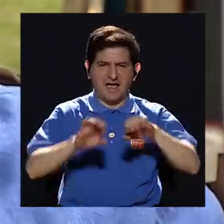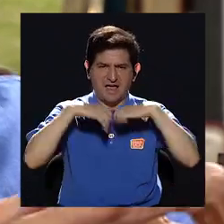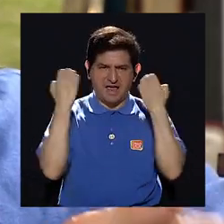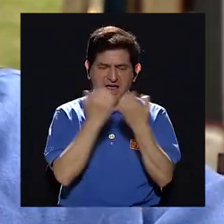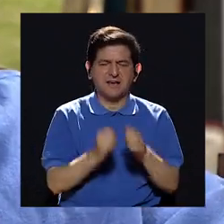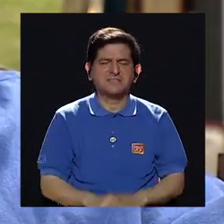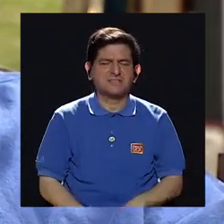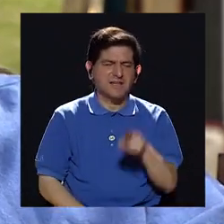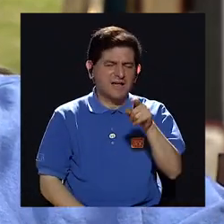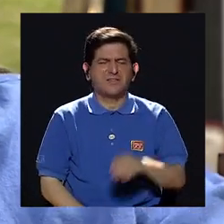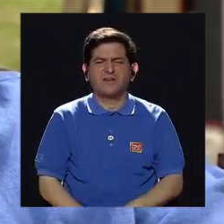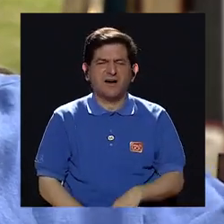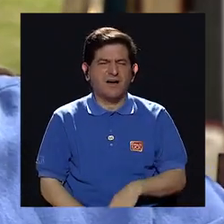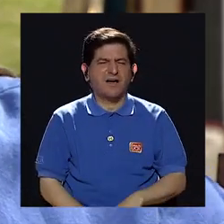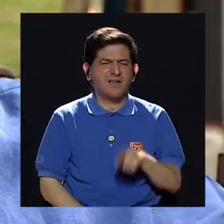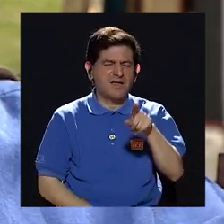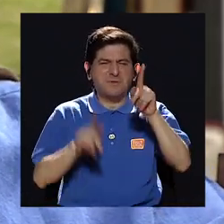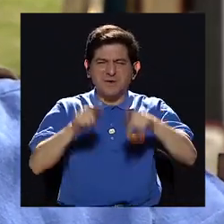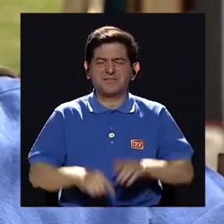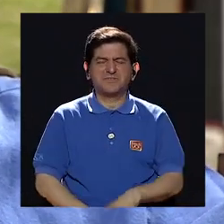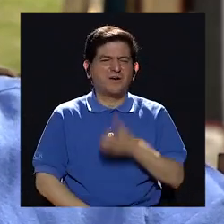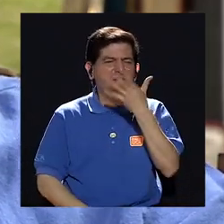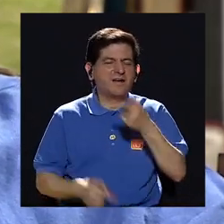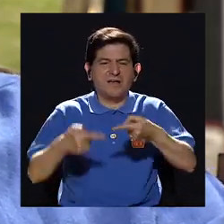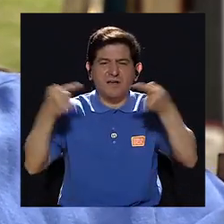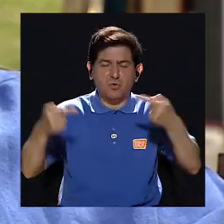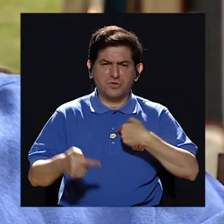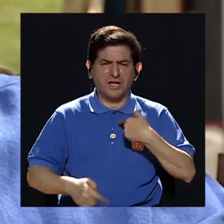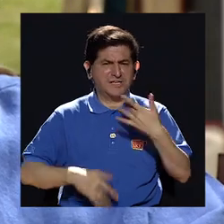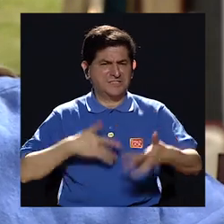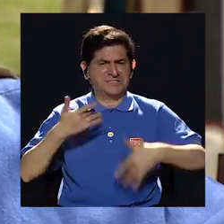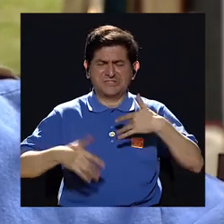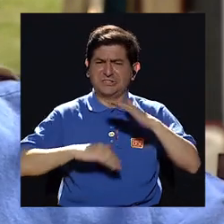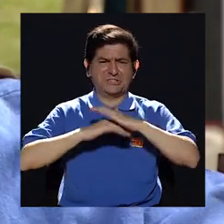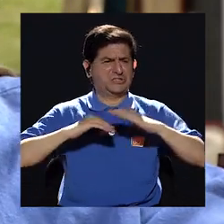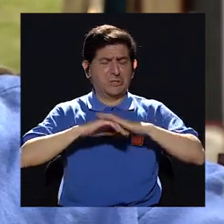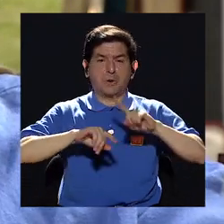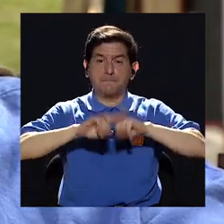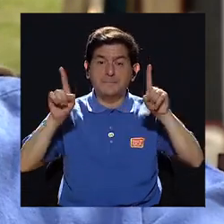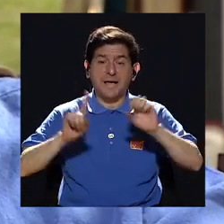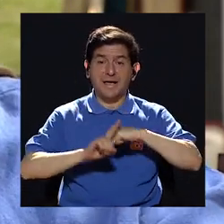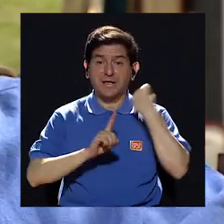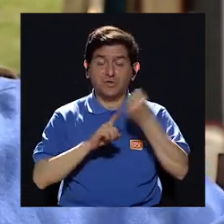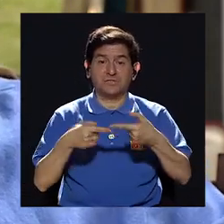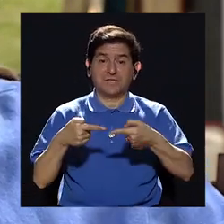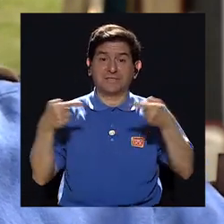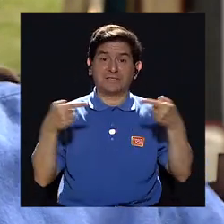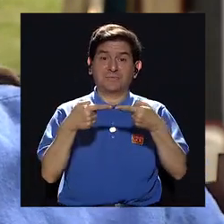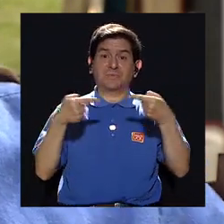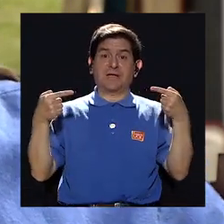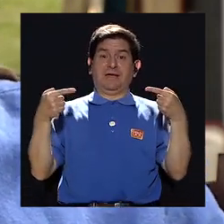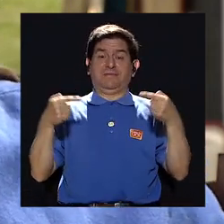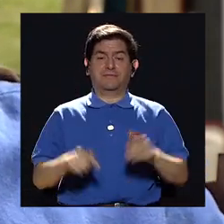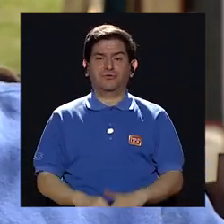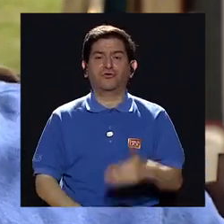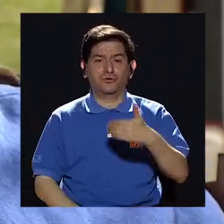estadio y yo me sentí muy incómodo, pero había una animadversión hacia